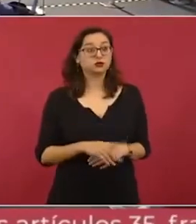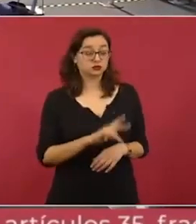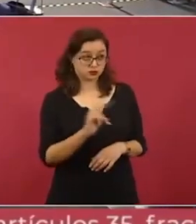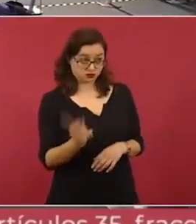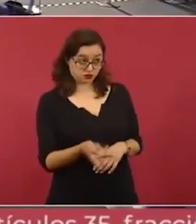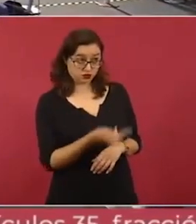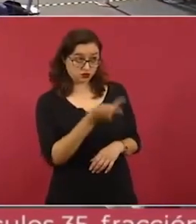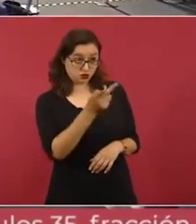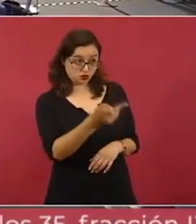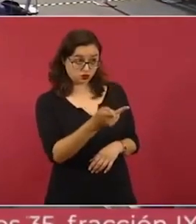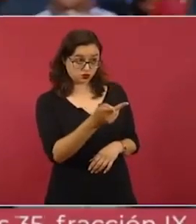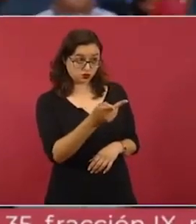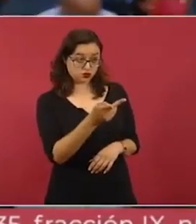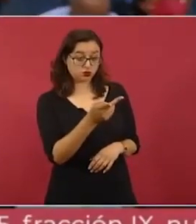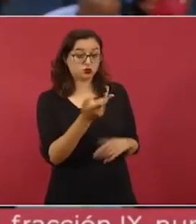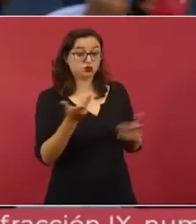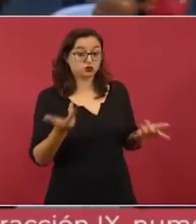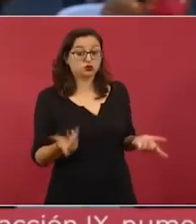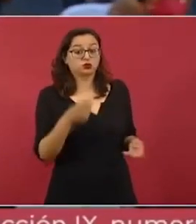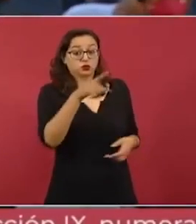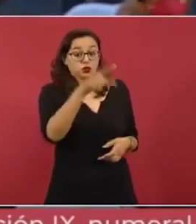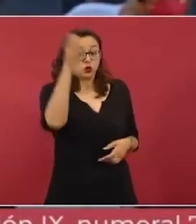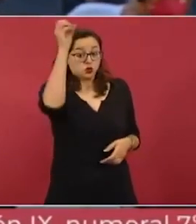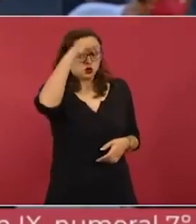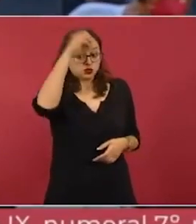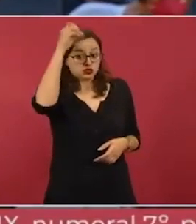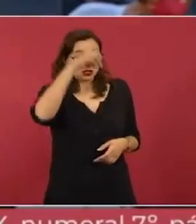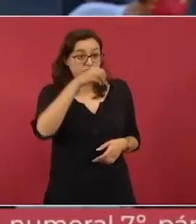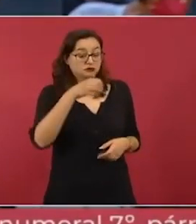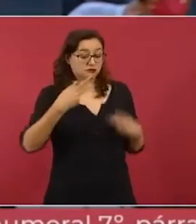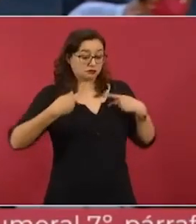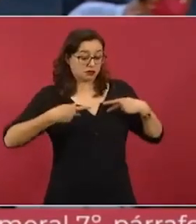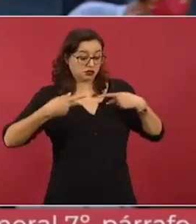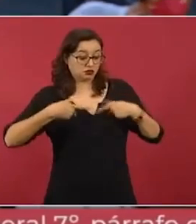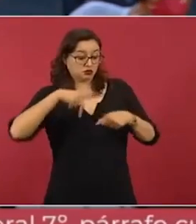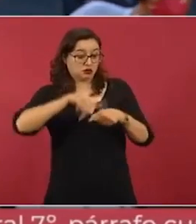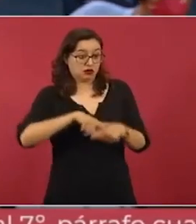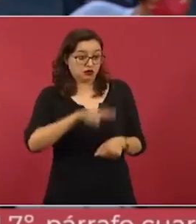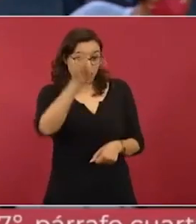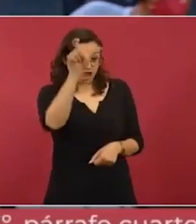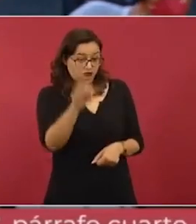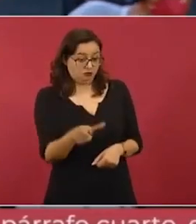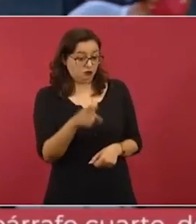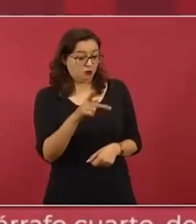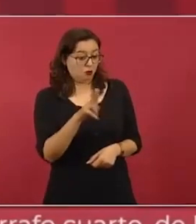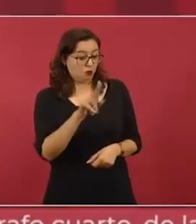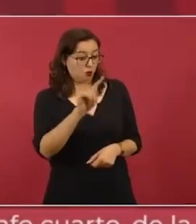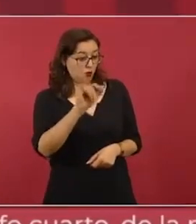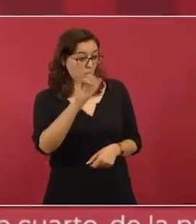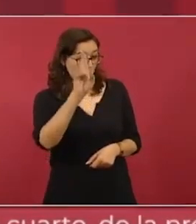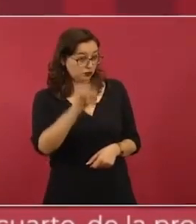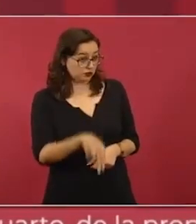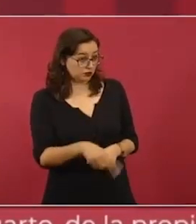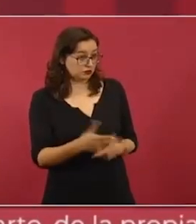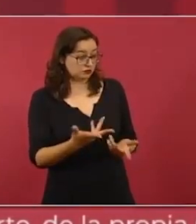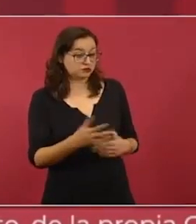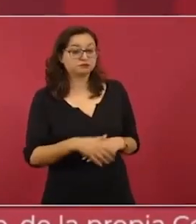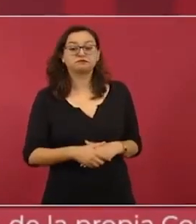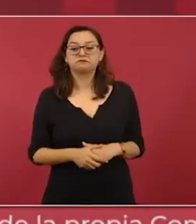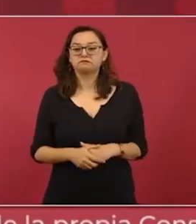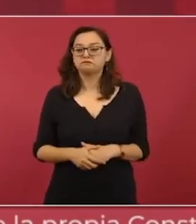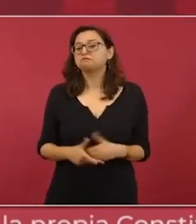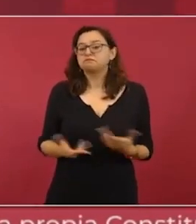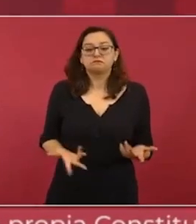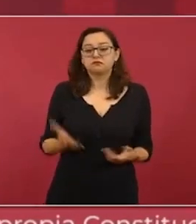elegante, expresidente. ¿Cuál es su opinión personal de la figura de Vladimir Putin? Pues es un dirigente